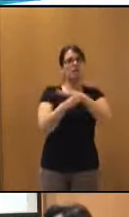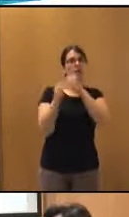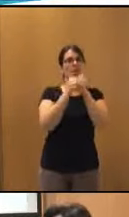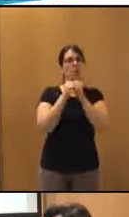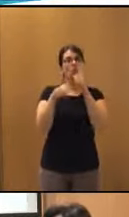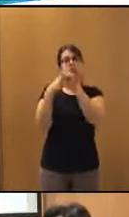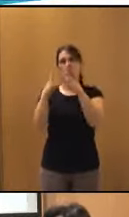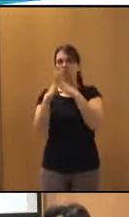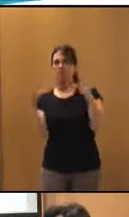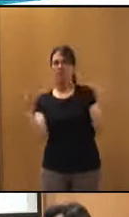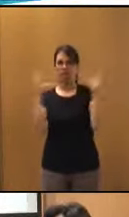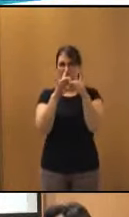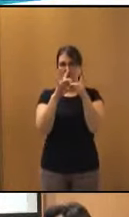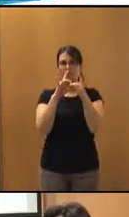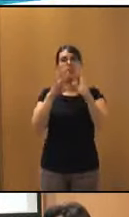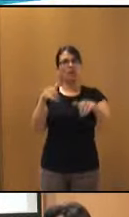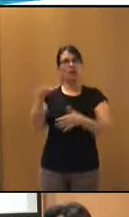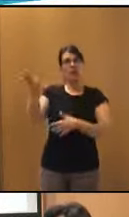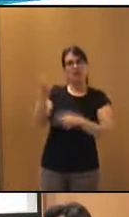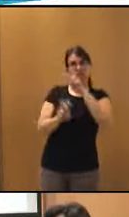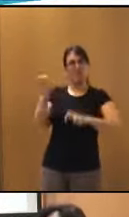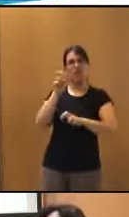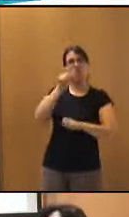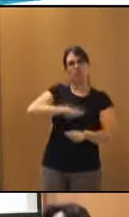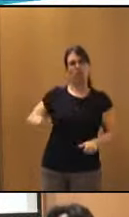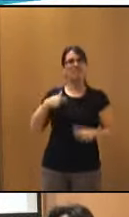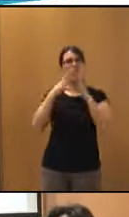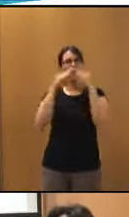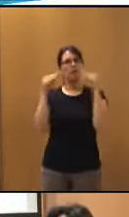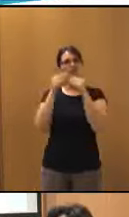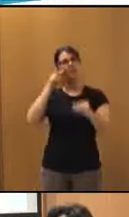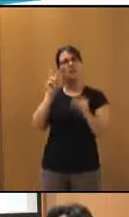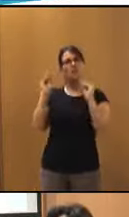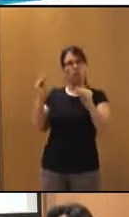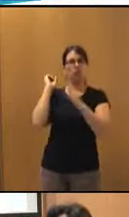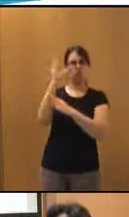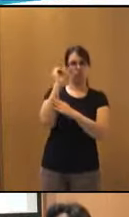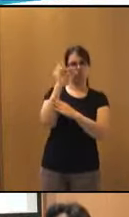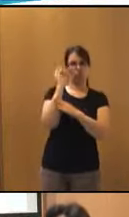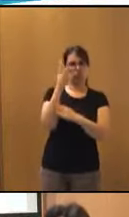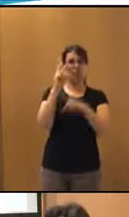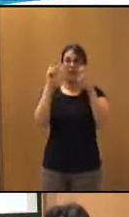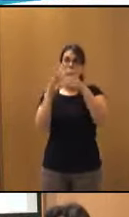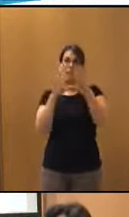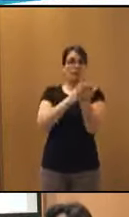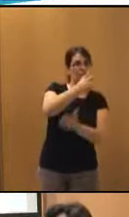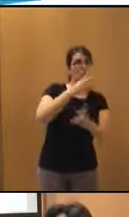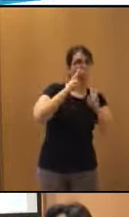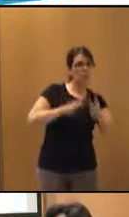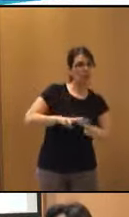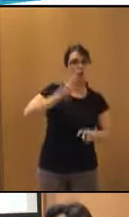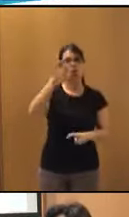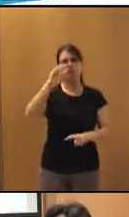entonces, mostramos distintas experiencias que están llevando a cabo universidades, tanto en la vertiente de investigación como en la docencia,